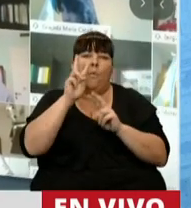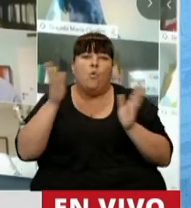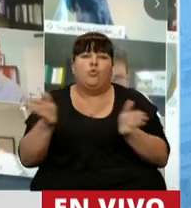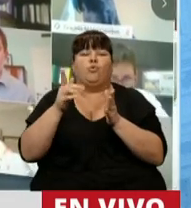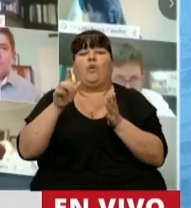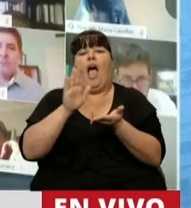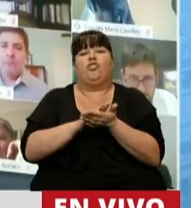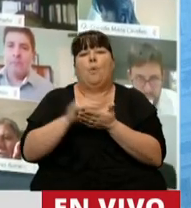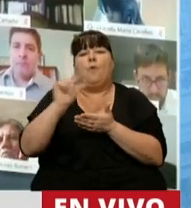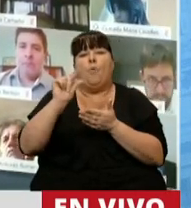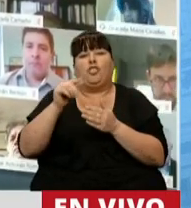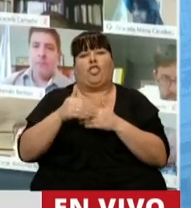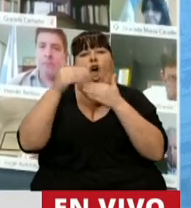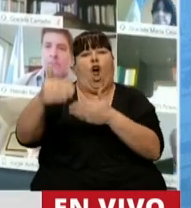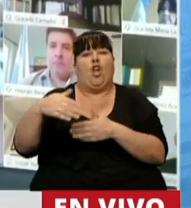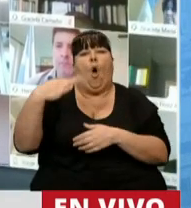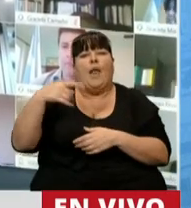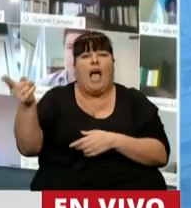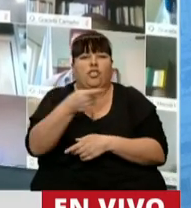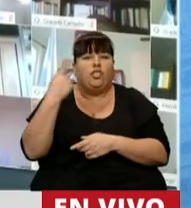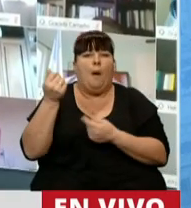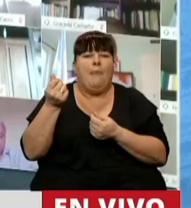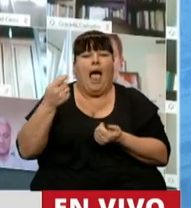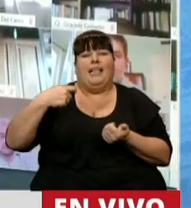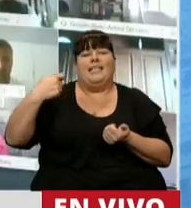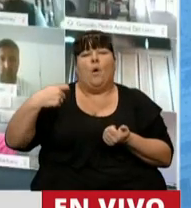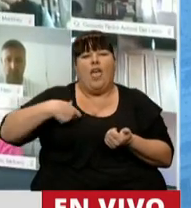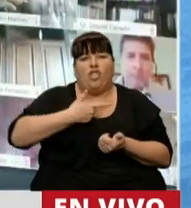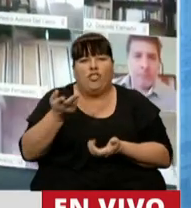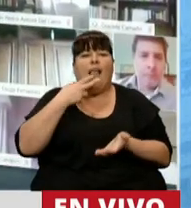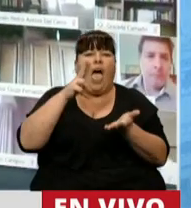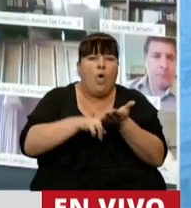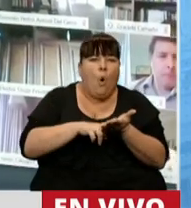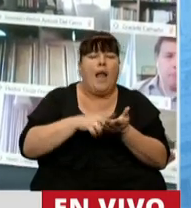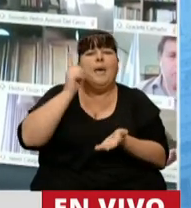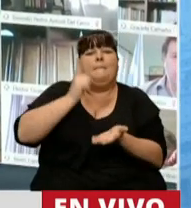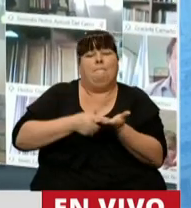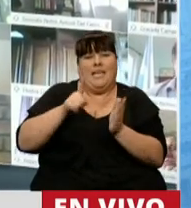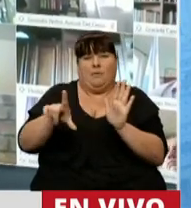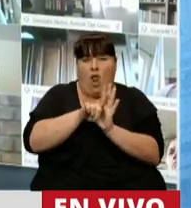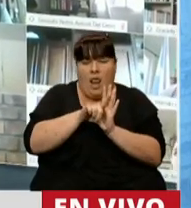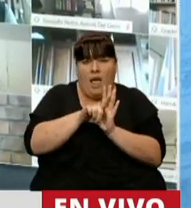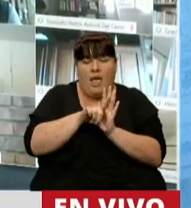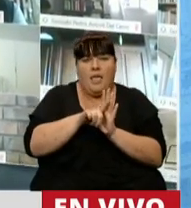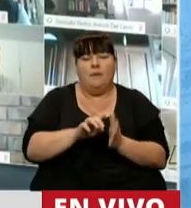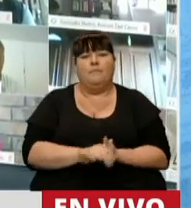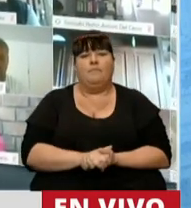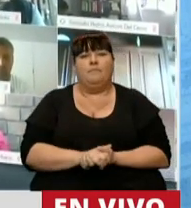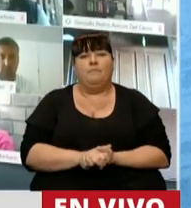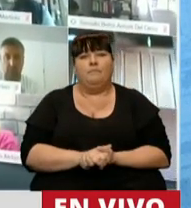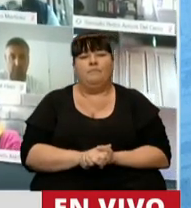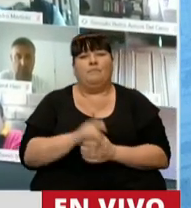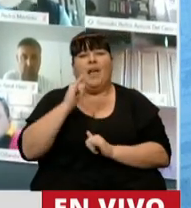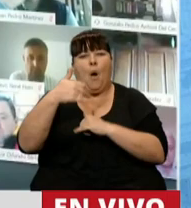extender el ámbito temporal de las obligaciones, de los recursos de la seguridad social y aduanera, previsto por dicho régimen, en